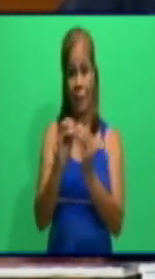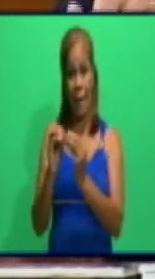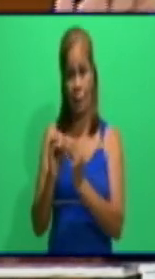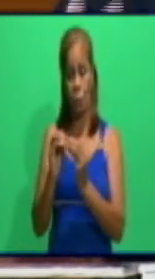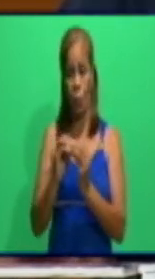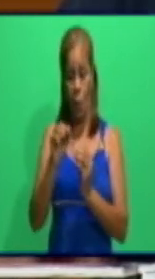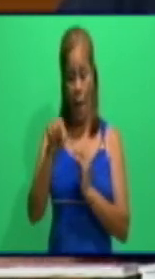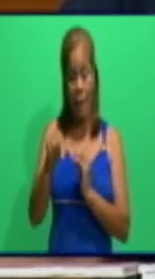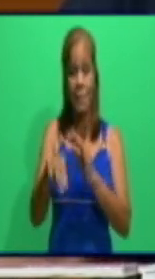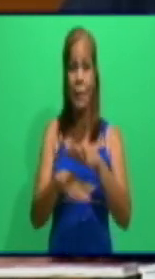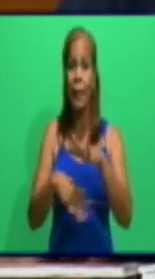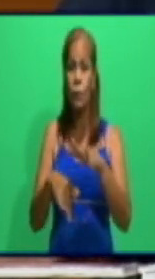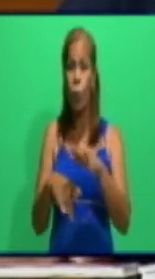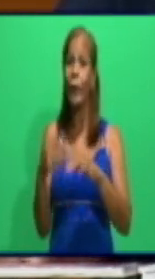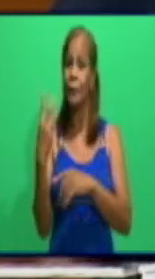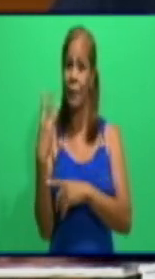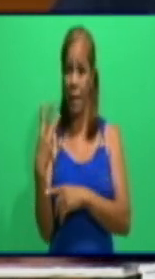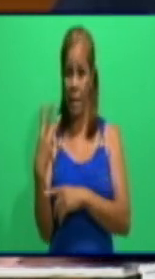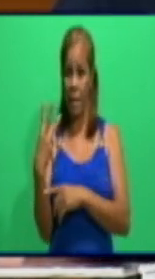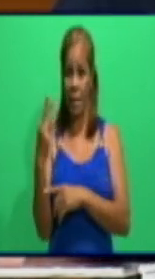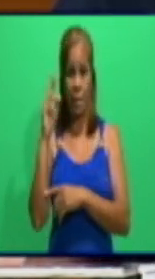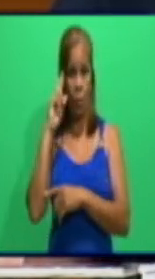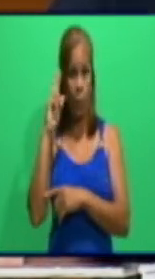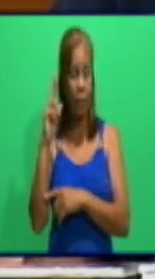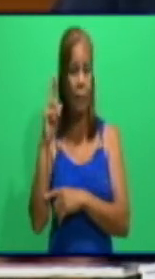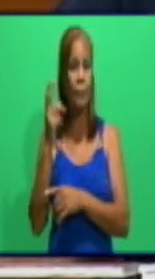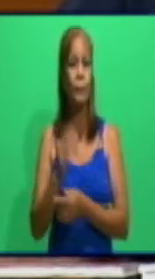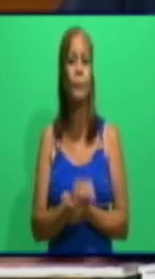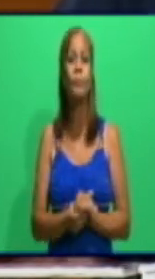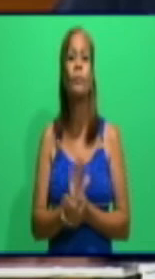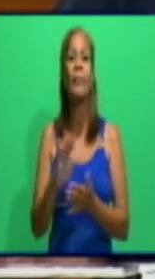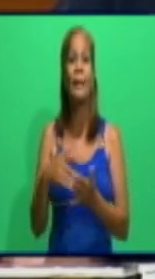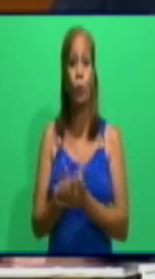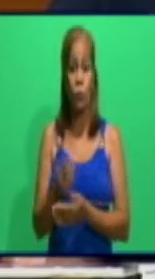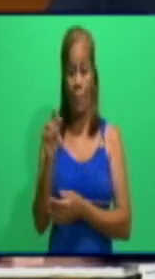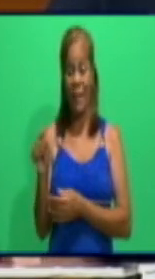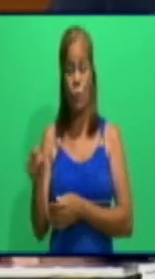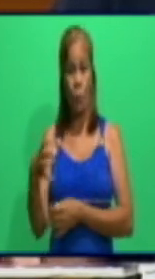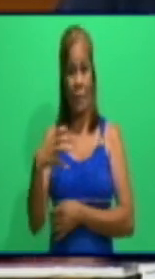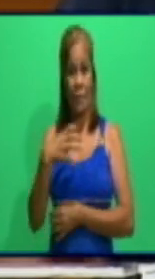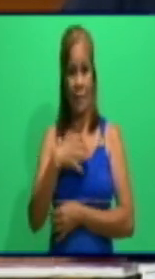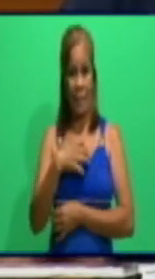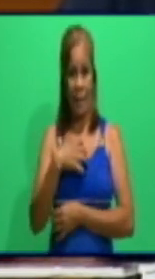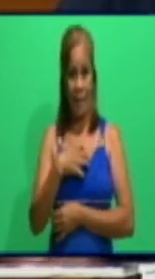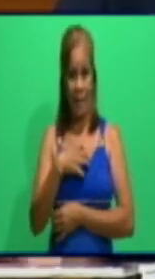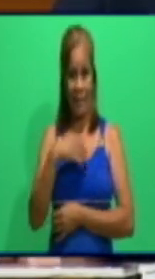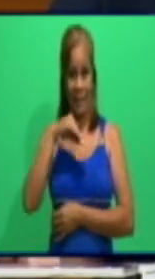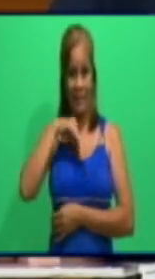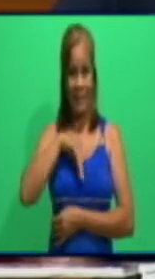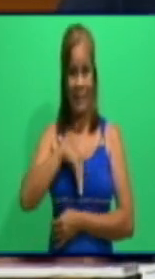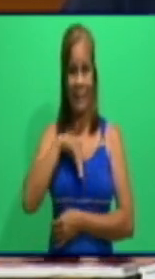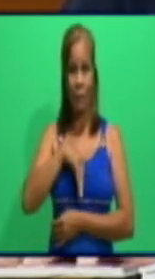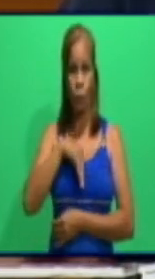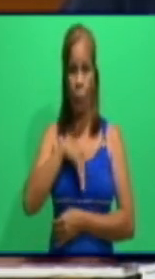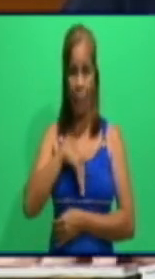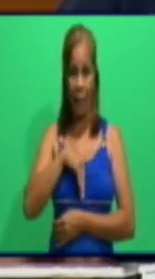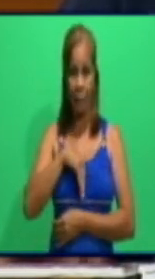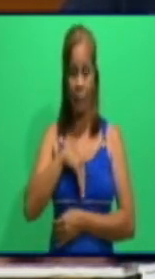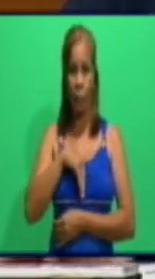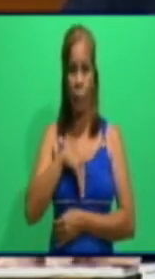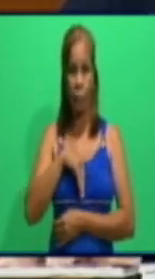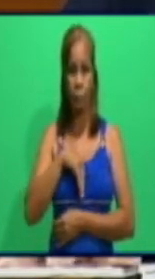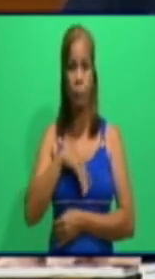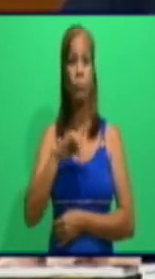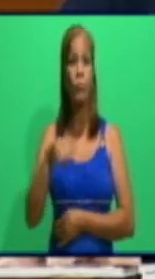pacientes generalmente asintomáticos. Los pacientes que tenemos en los centros de contacto son asintomáticos, que están ahí precisamente